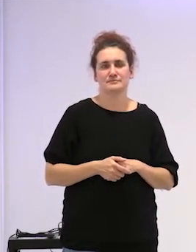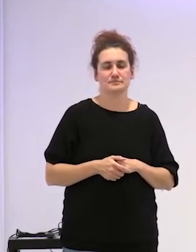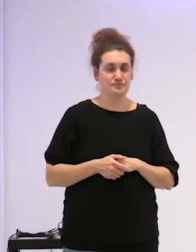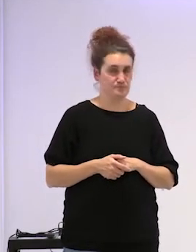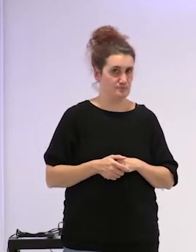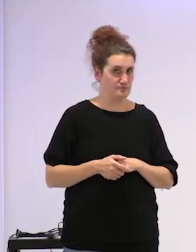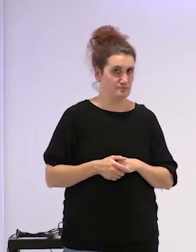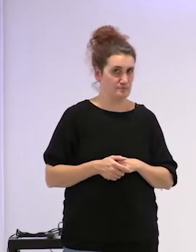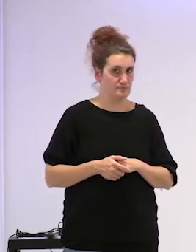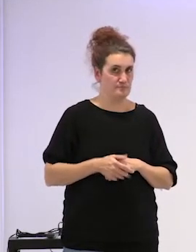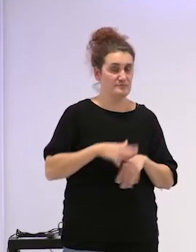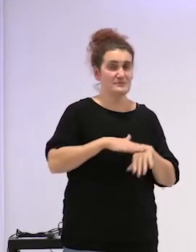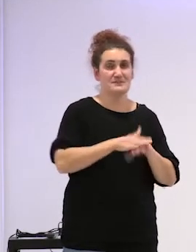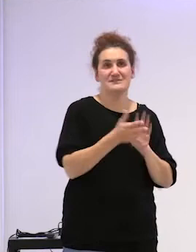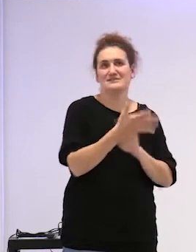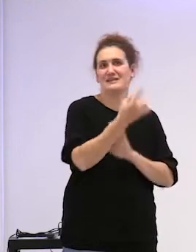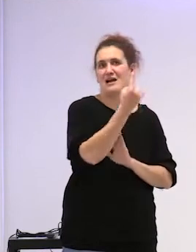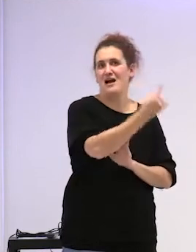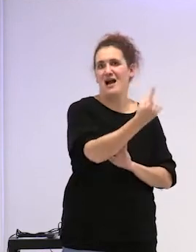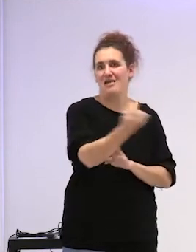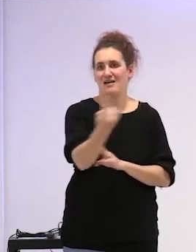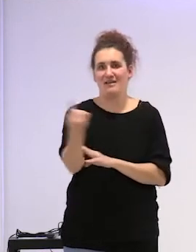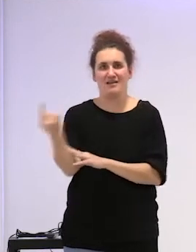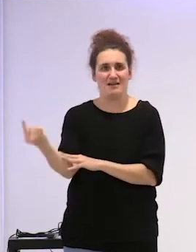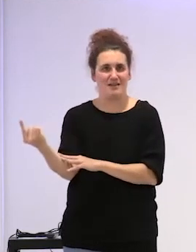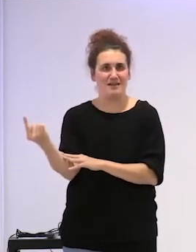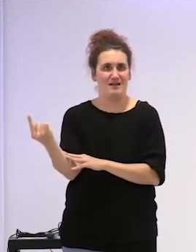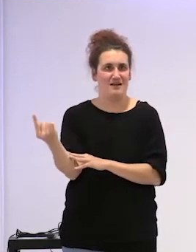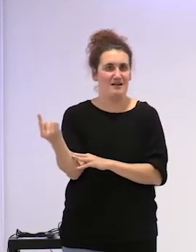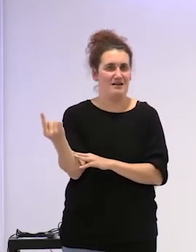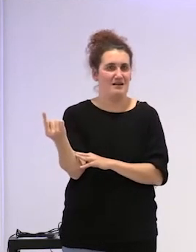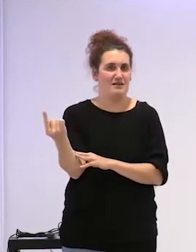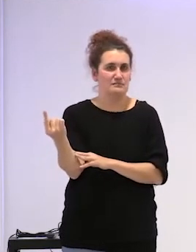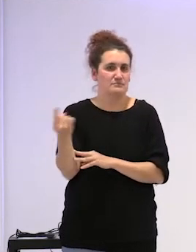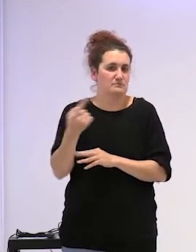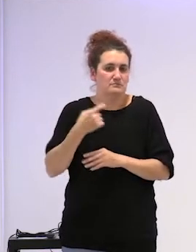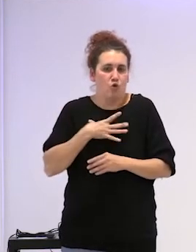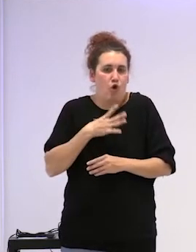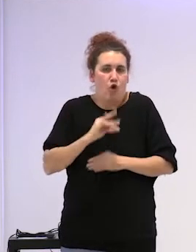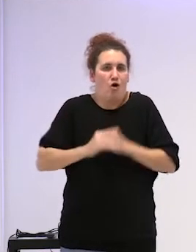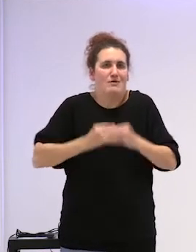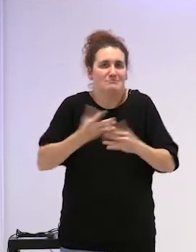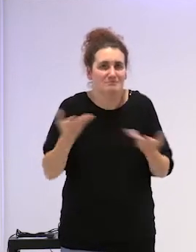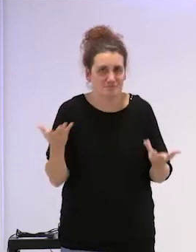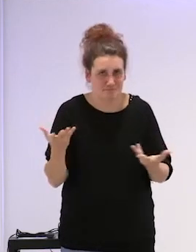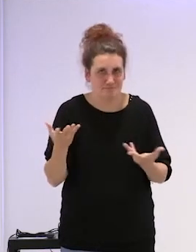sea la persona ya bueno pues hacemos lo que podemos en realidad